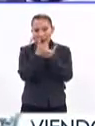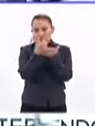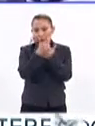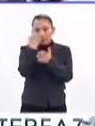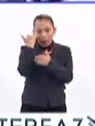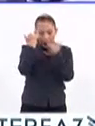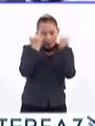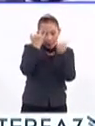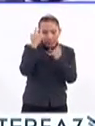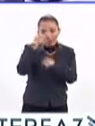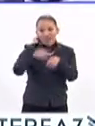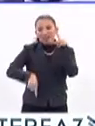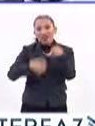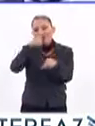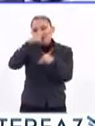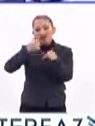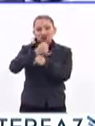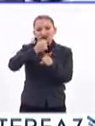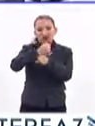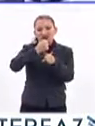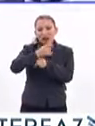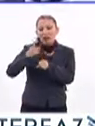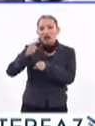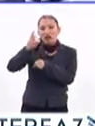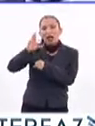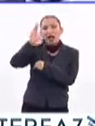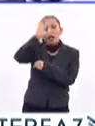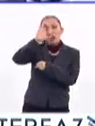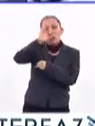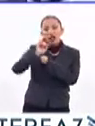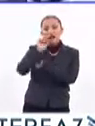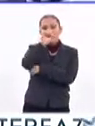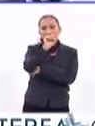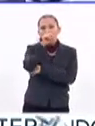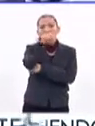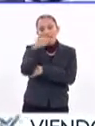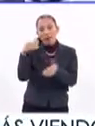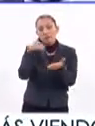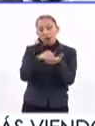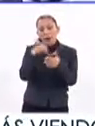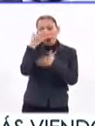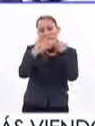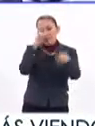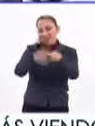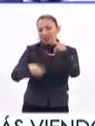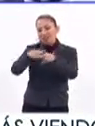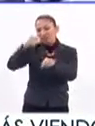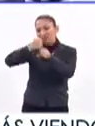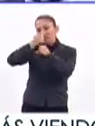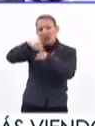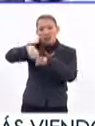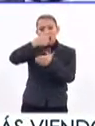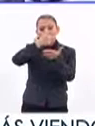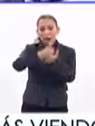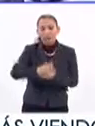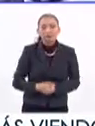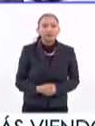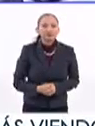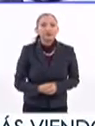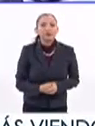estrategia integral de combate de la violencia que la doctora Claudia Sheinbaum está implementando para abatir la violencia en nuestra ciudad.